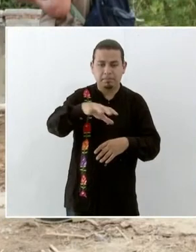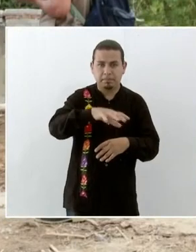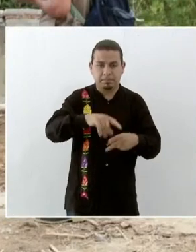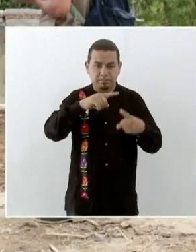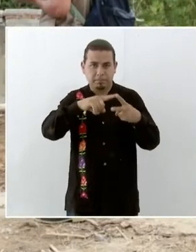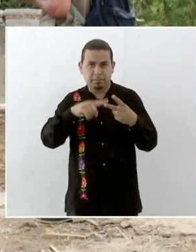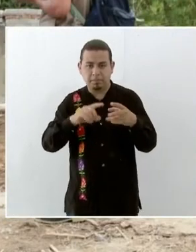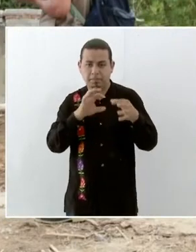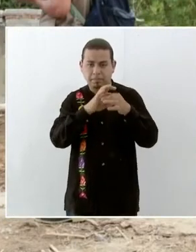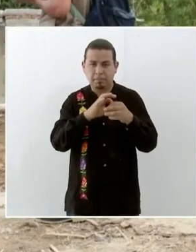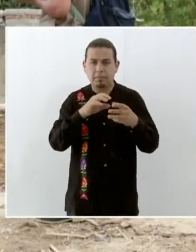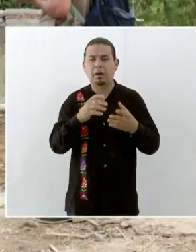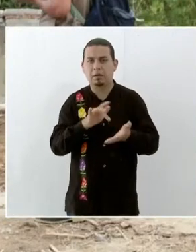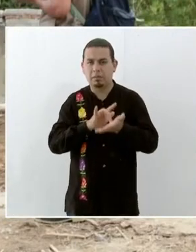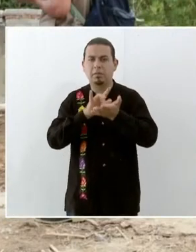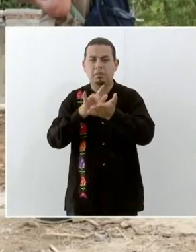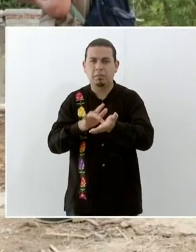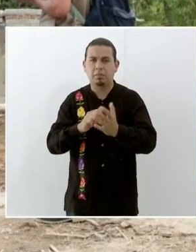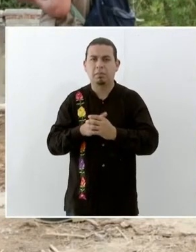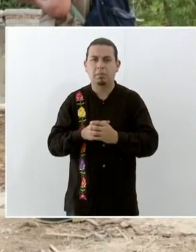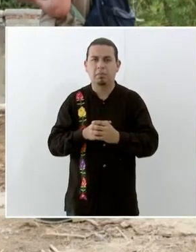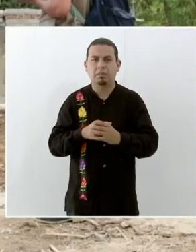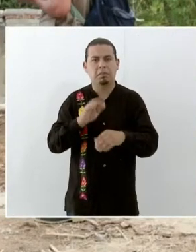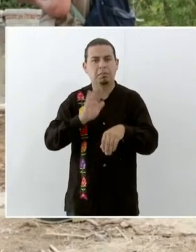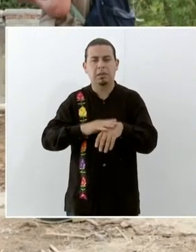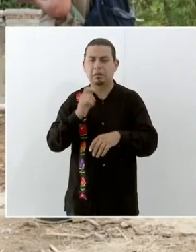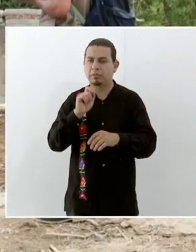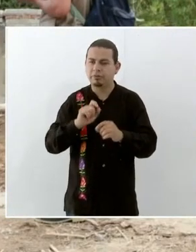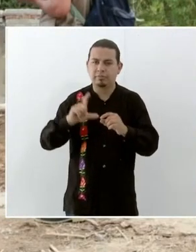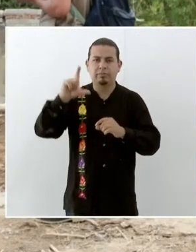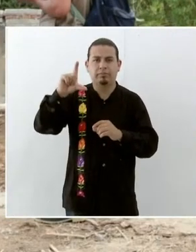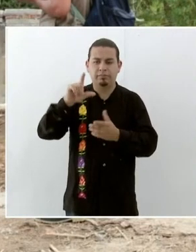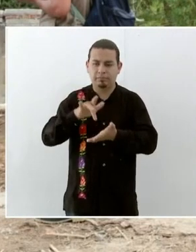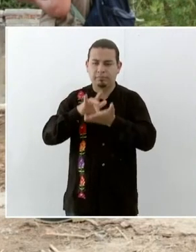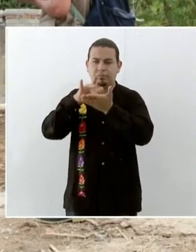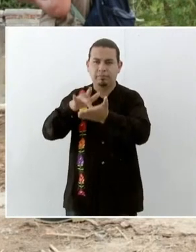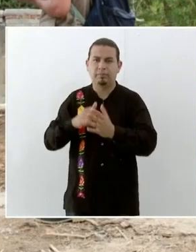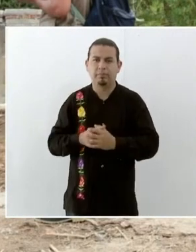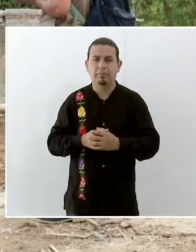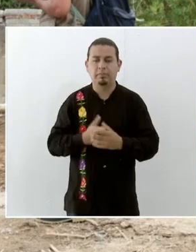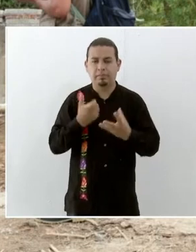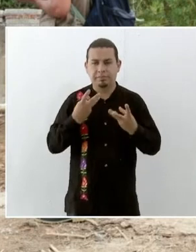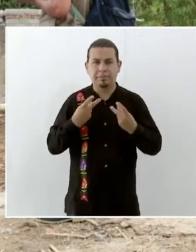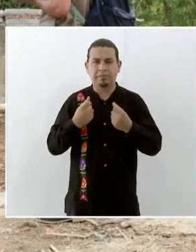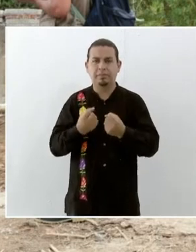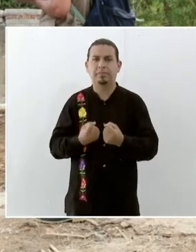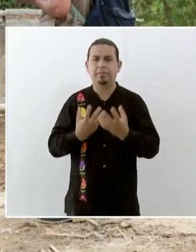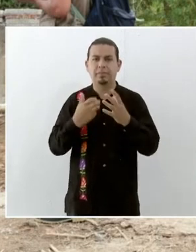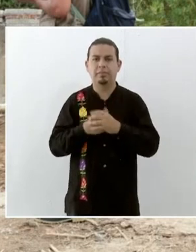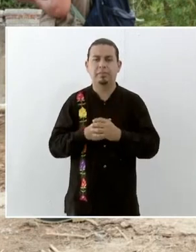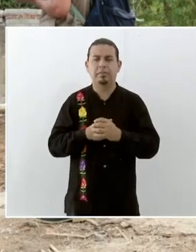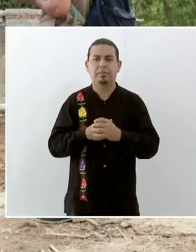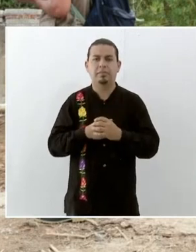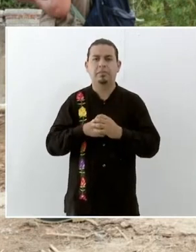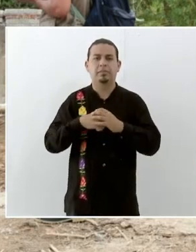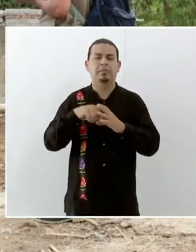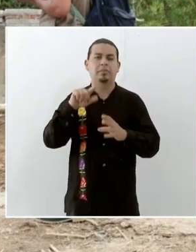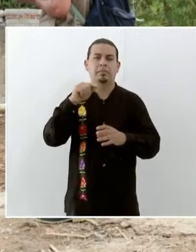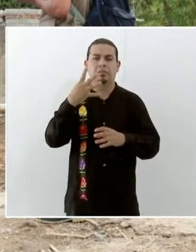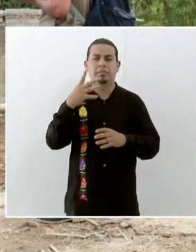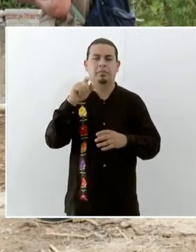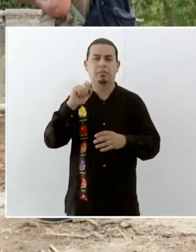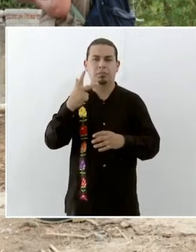categorías, recibirán la más alta. En la inversión social, serán de 34.8